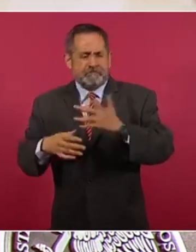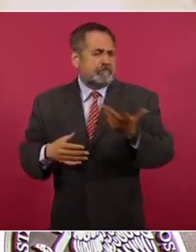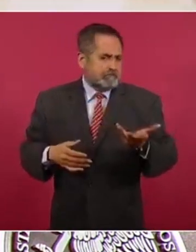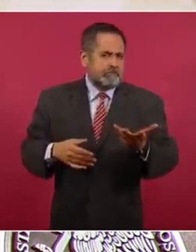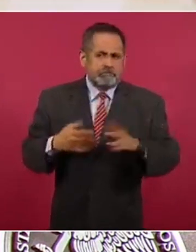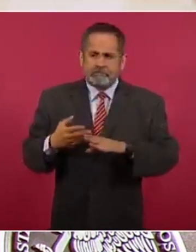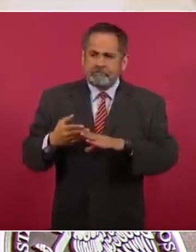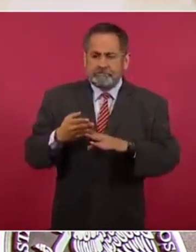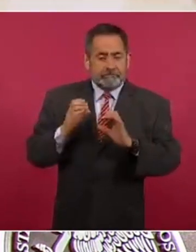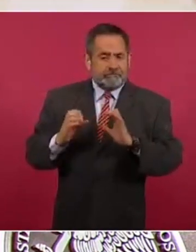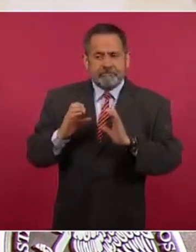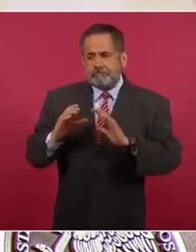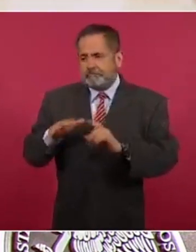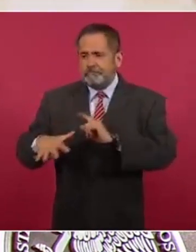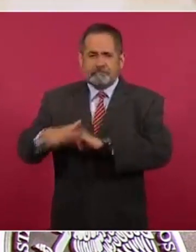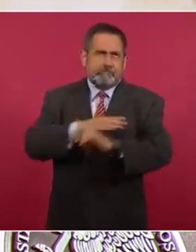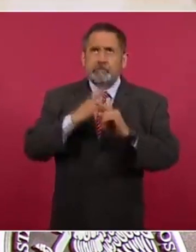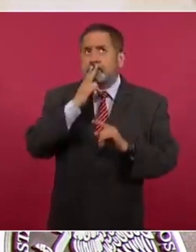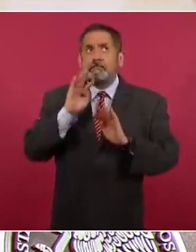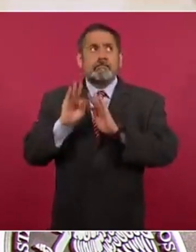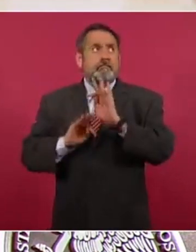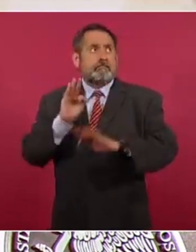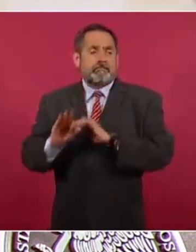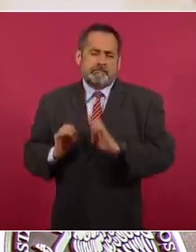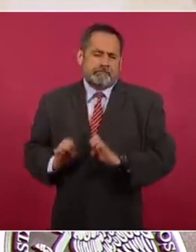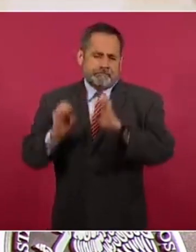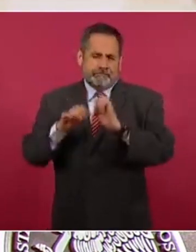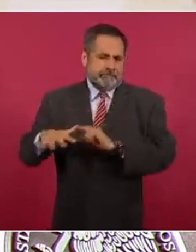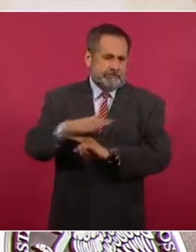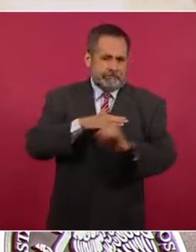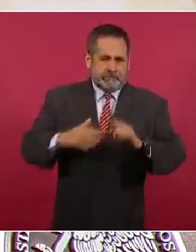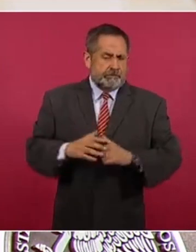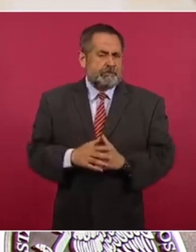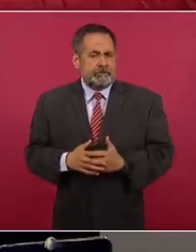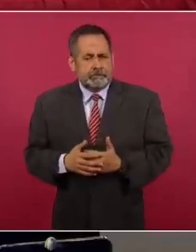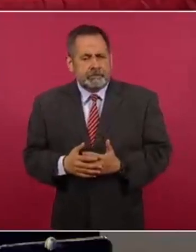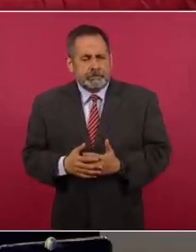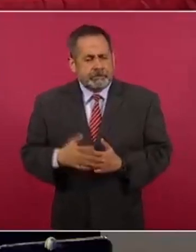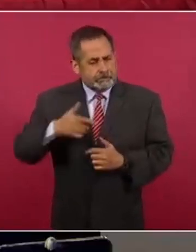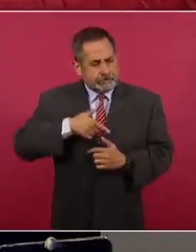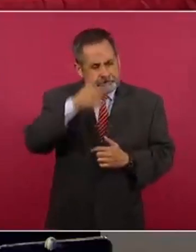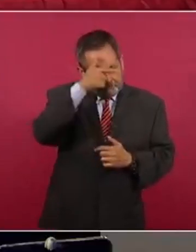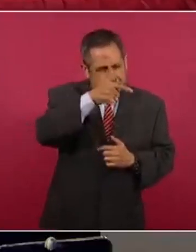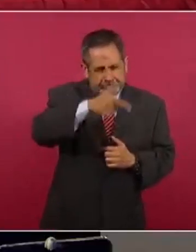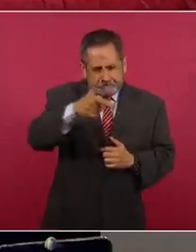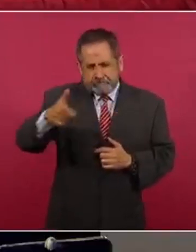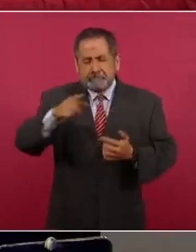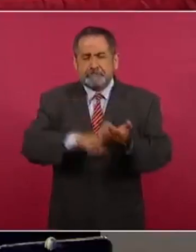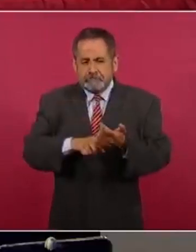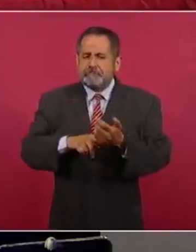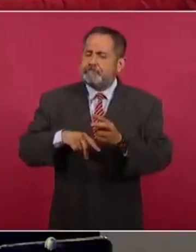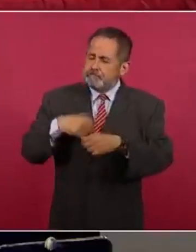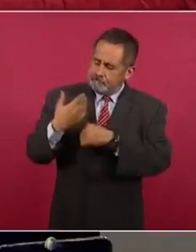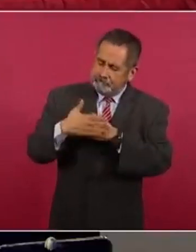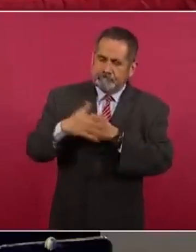operación y el clima laboral de un hospital. Esas son las que hemos identificado. Y desde luego